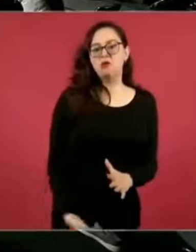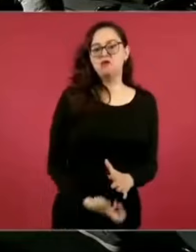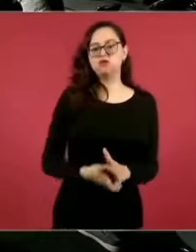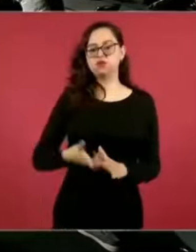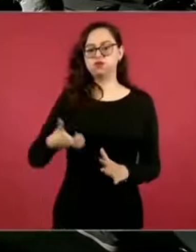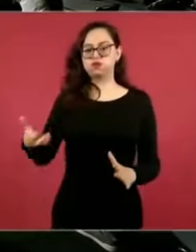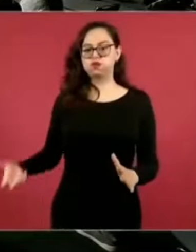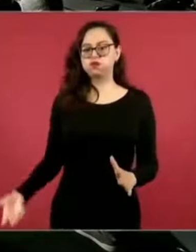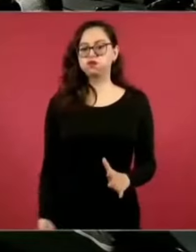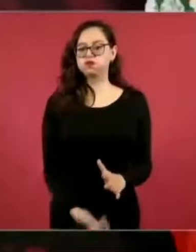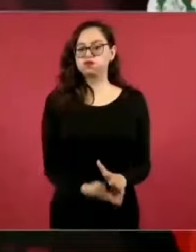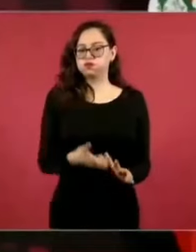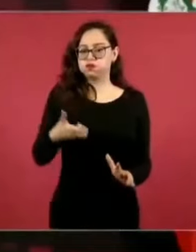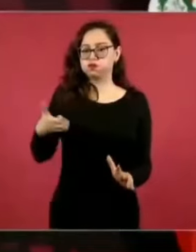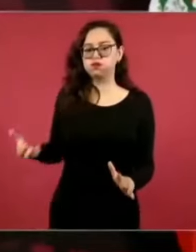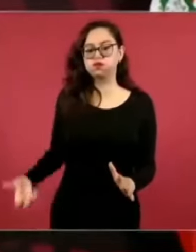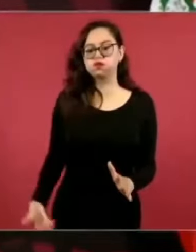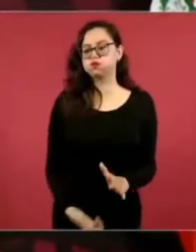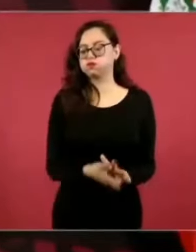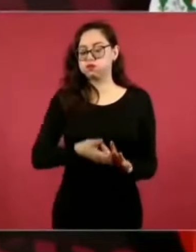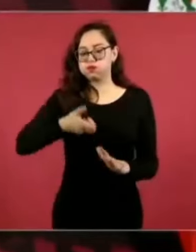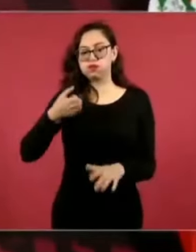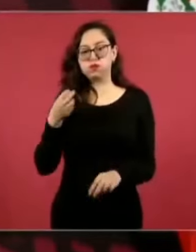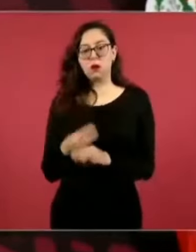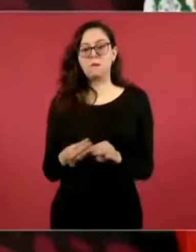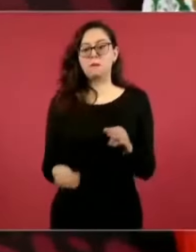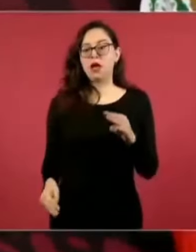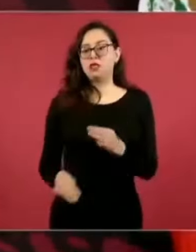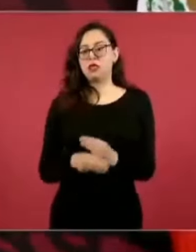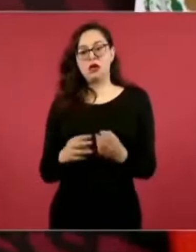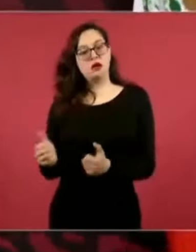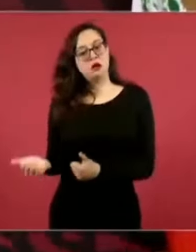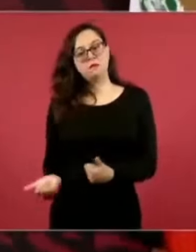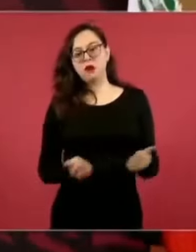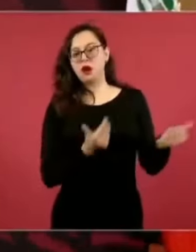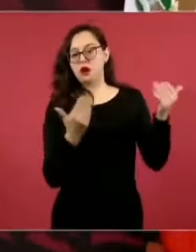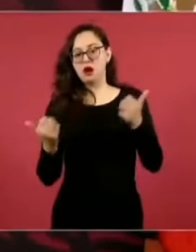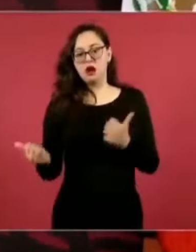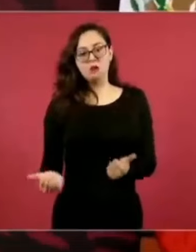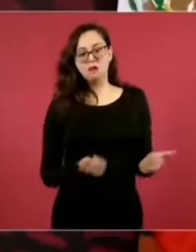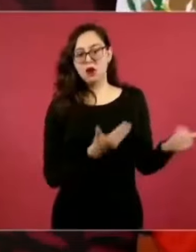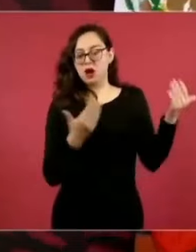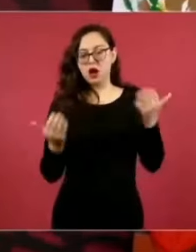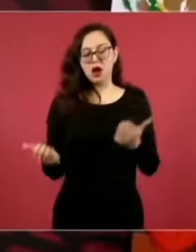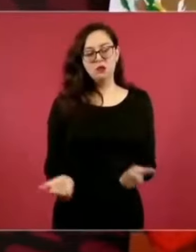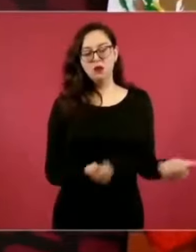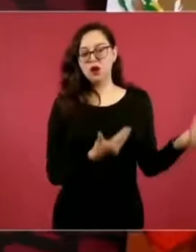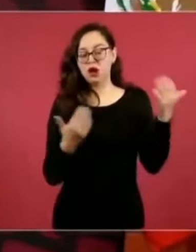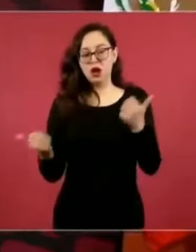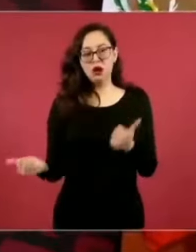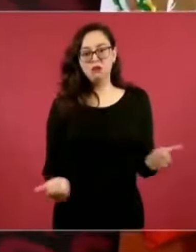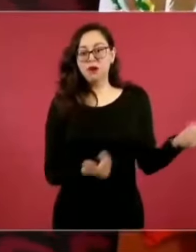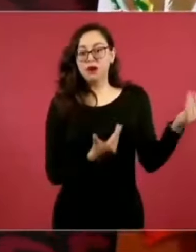creó bancos de material para llevar arena grava